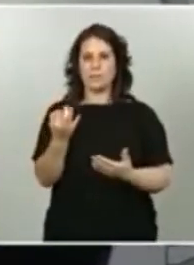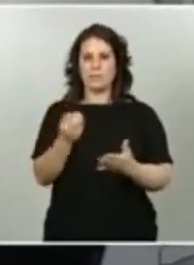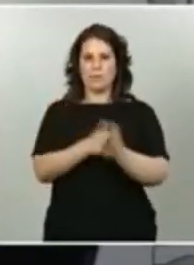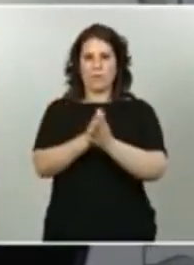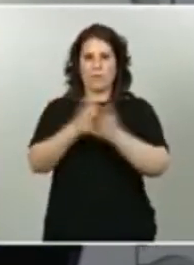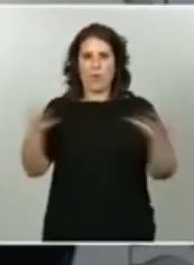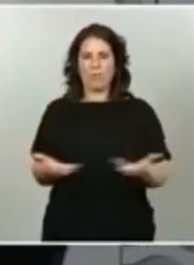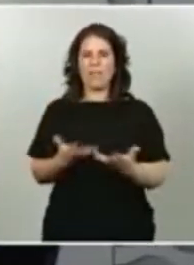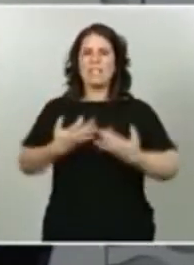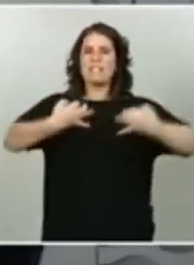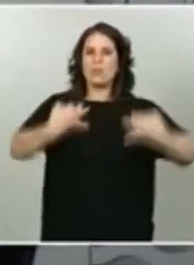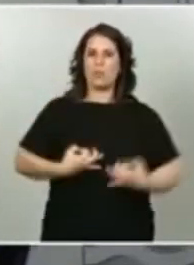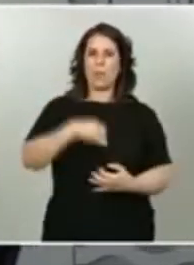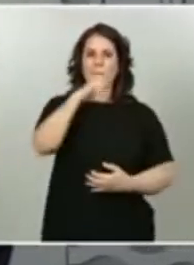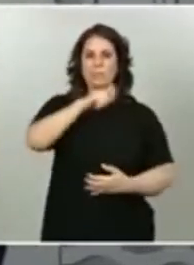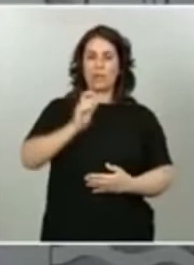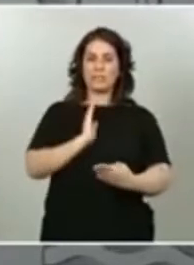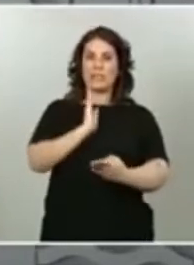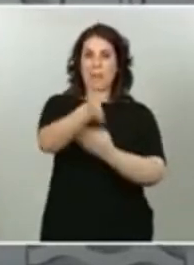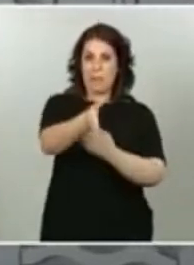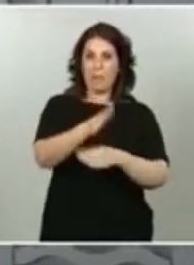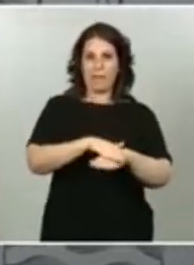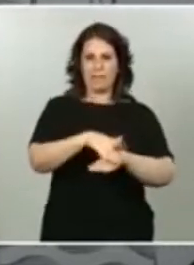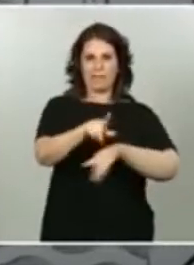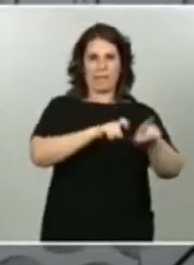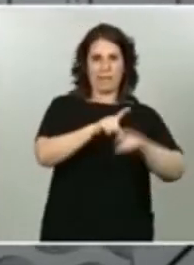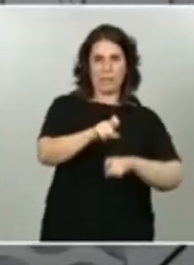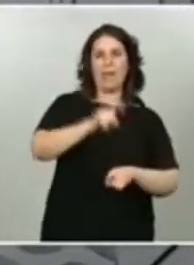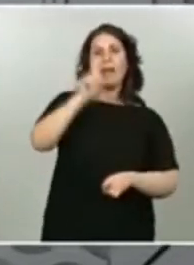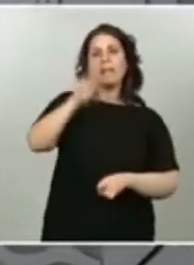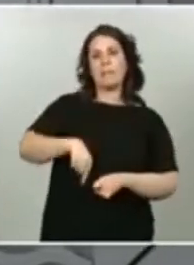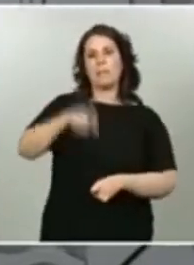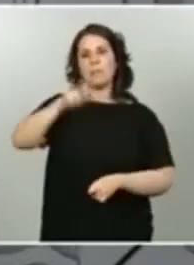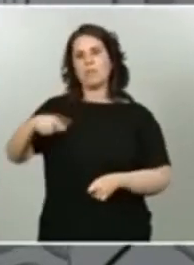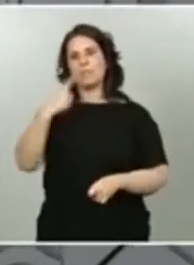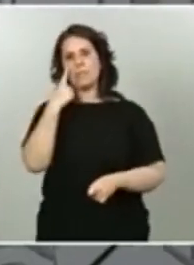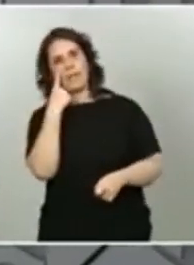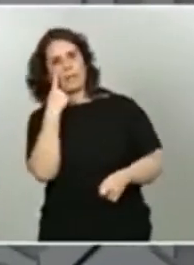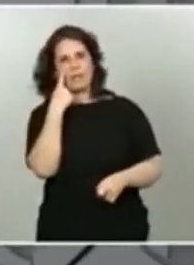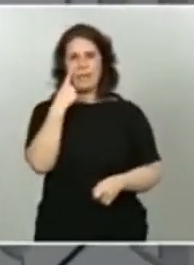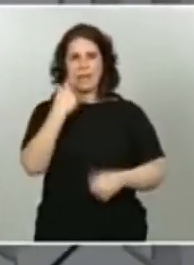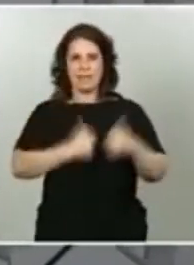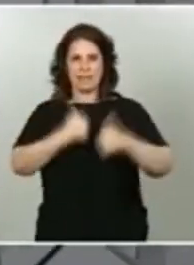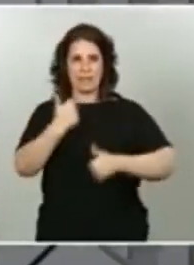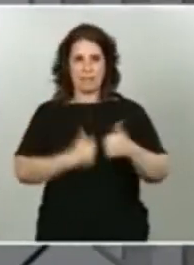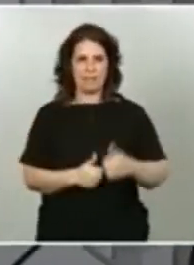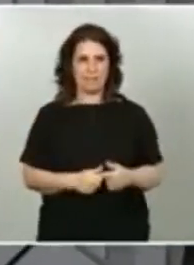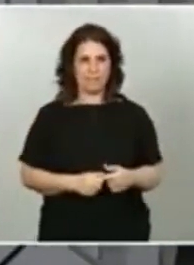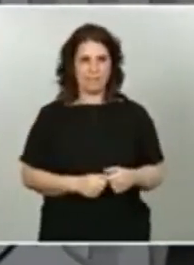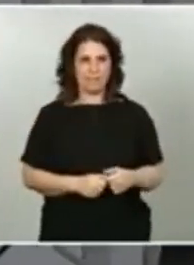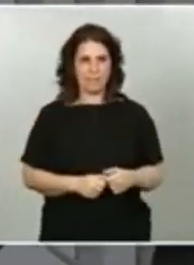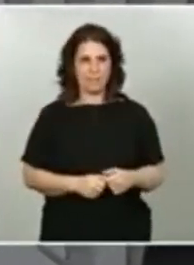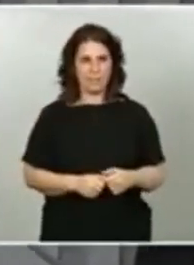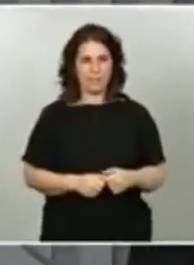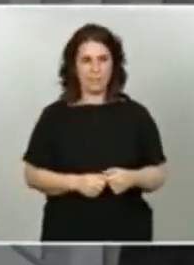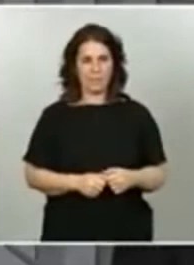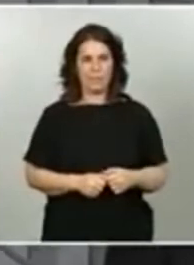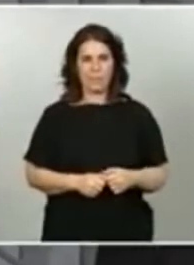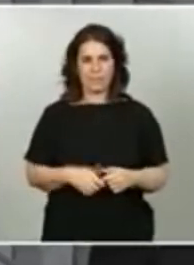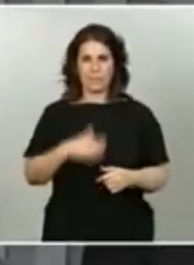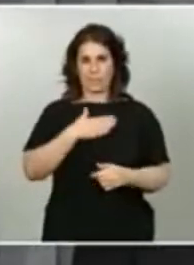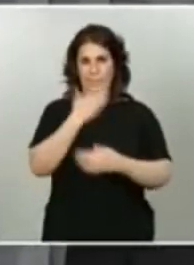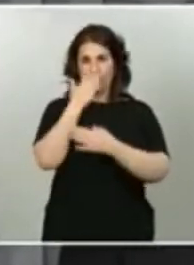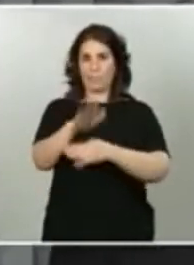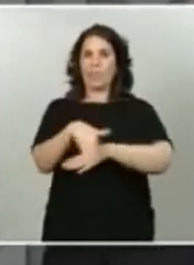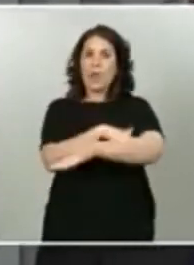personas que acuden a hacer la selectividad como de aquellos que vigilan también los exámenes. En nombre del Gobierno, queremos mandar un mensaje